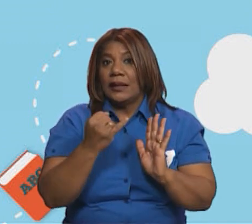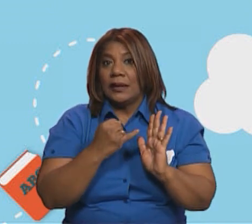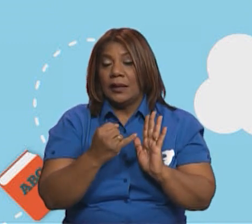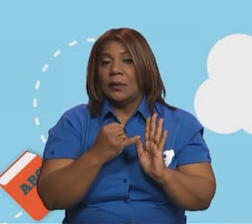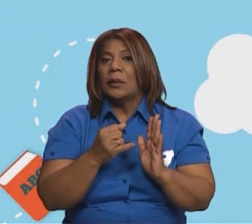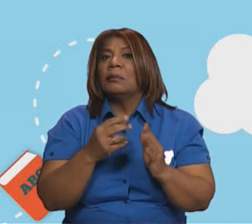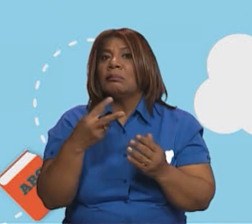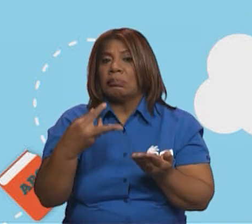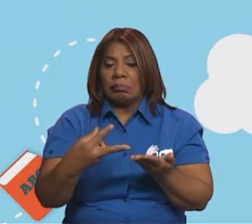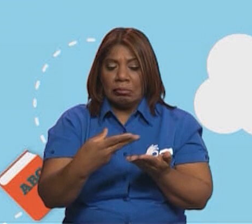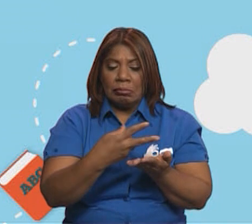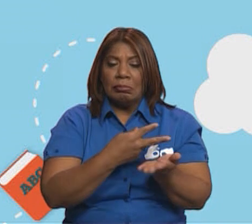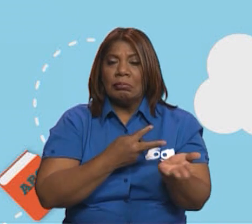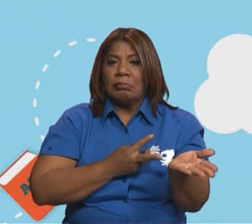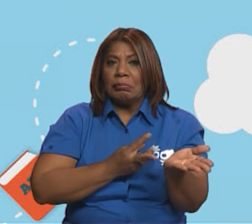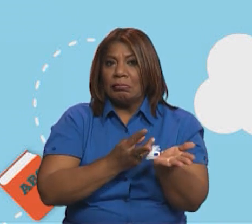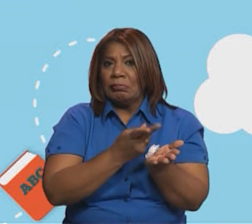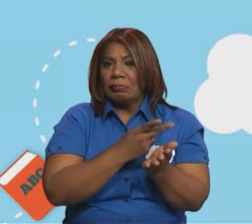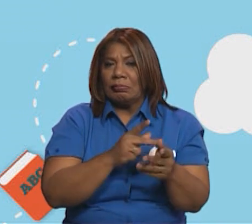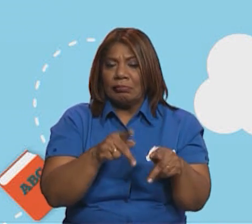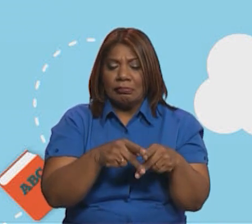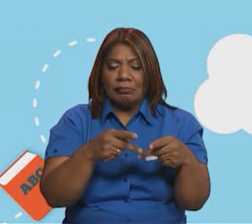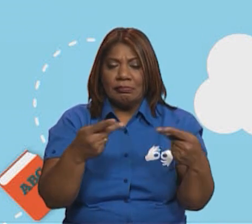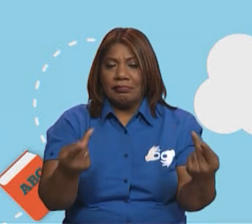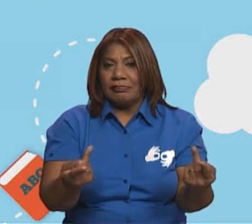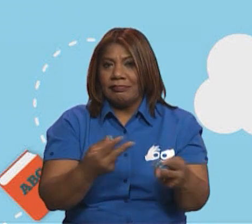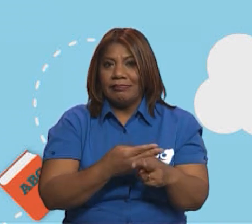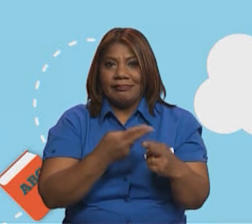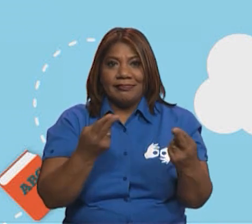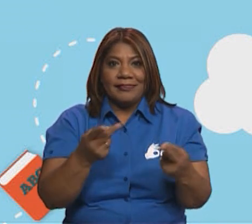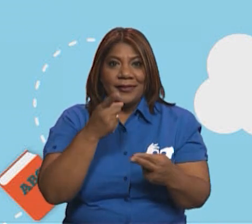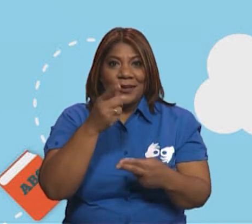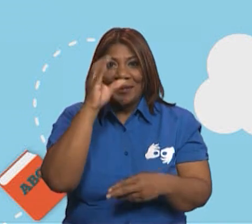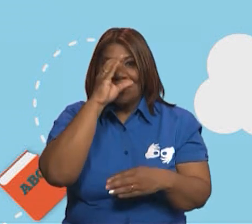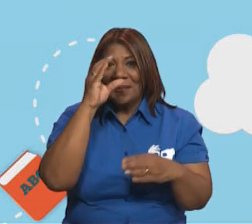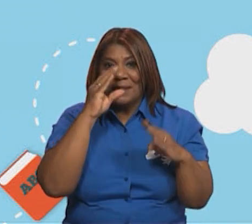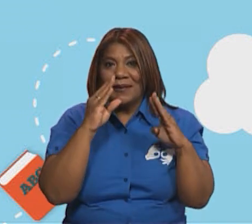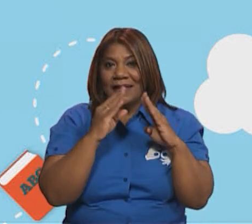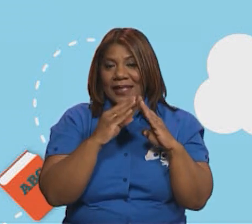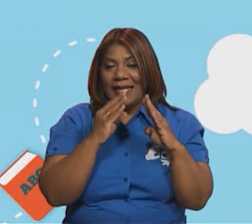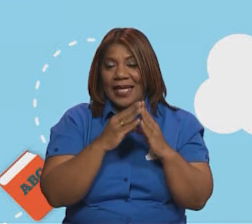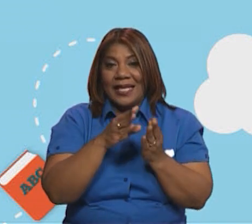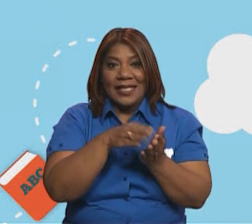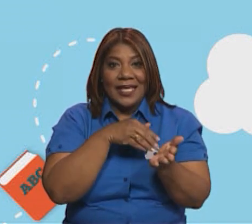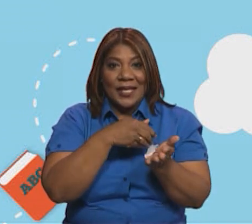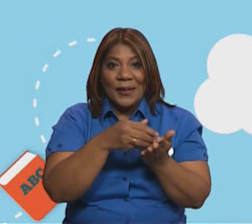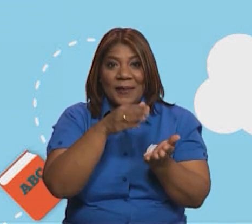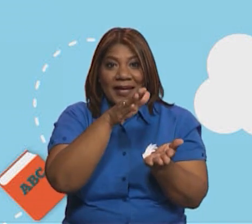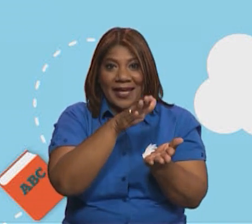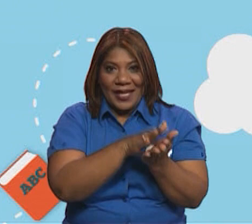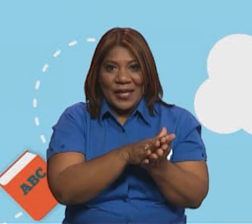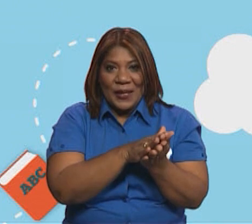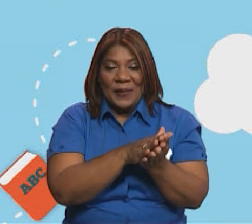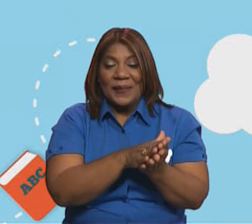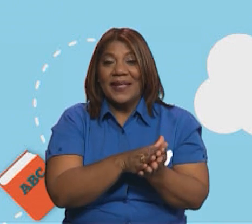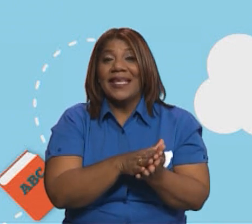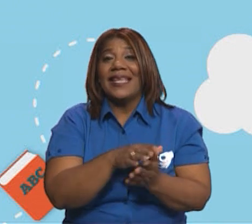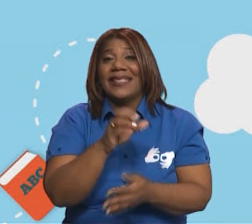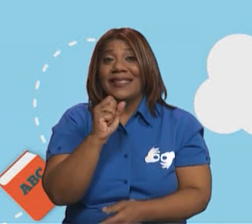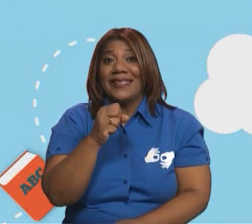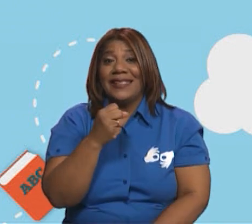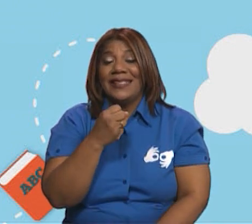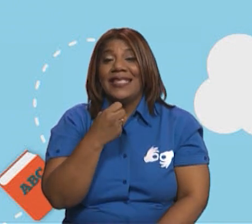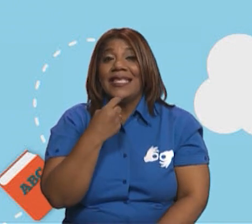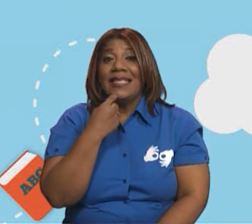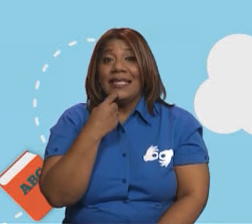figuras de revistas, periódicos o cualquier elemento que tengan en casa. Por eso la actividad se llama recortar polígonos. Y aquí vemos